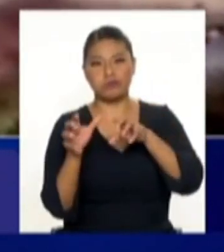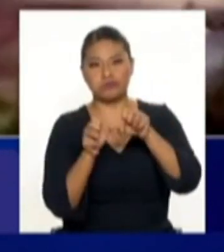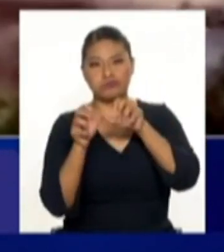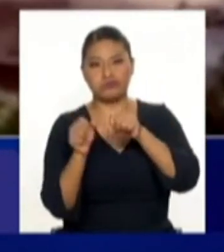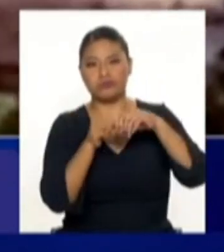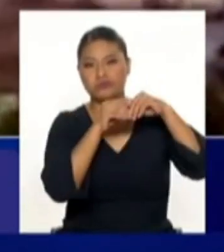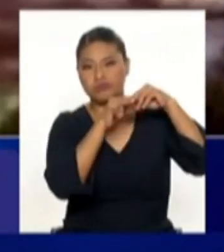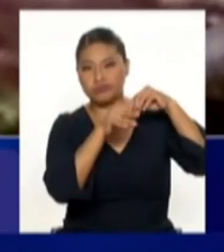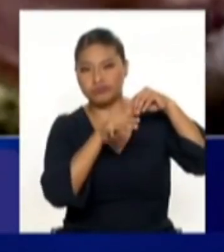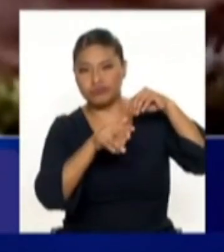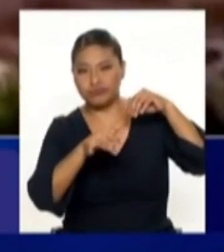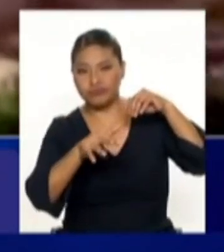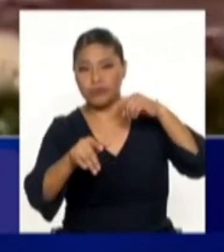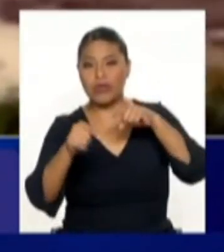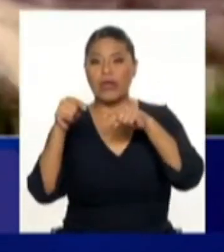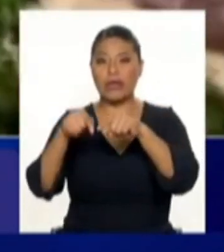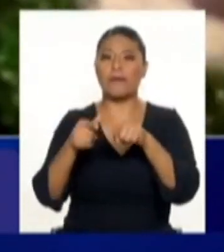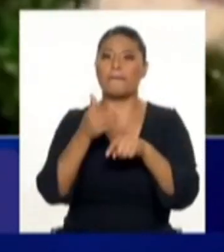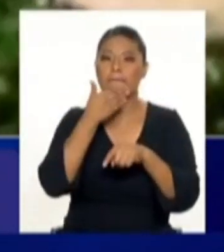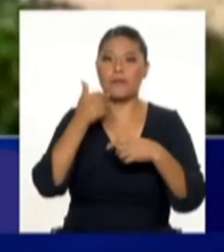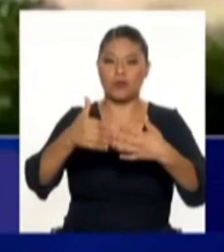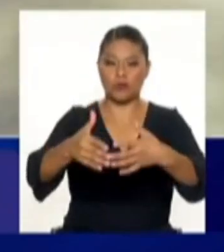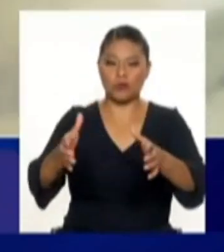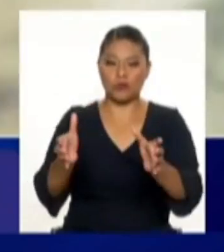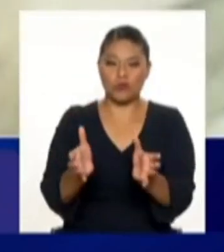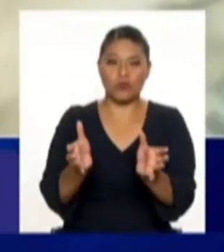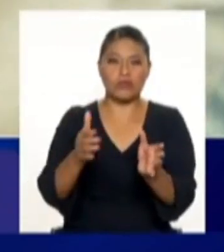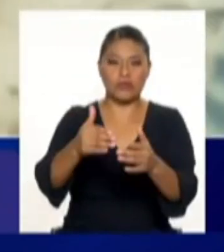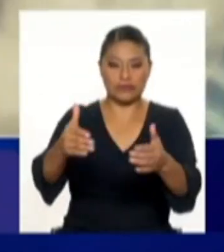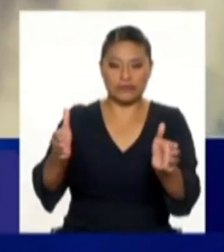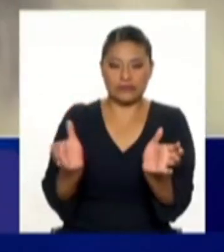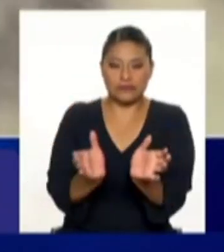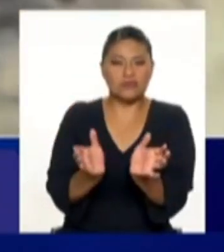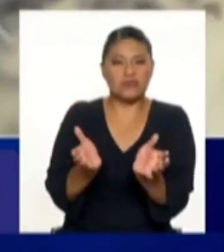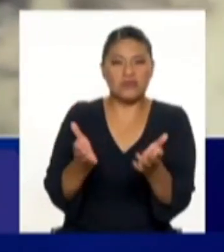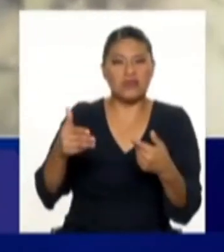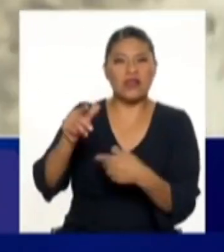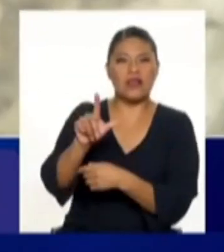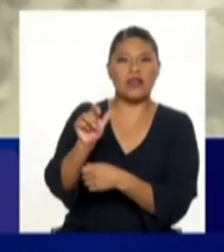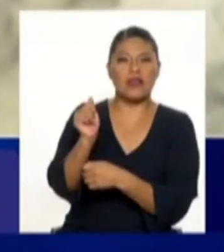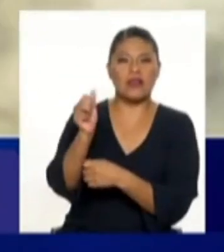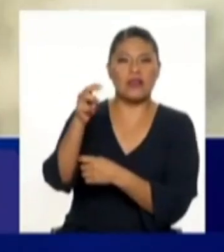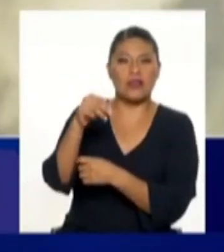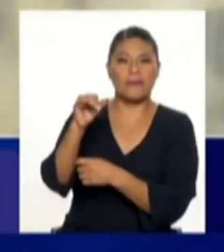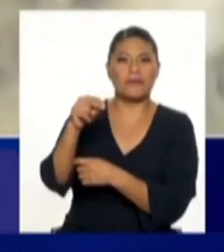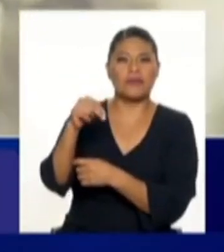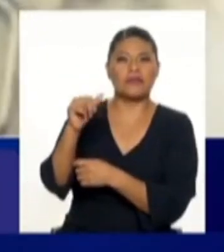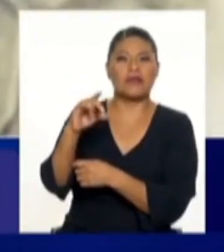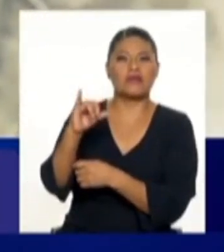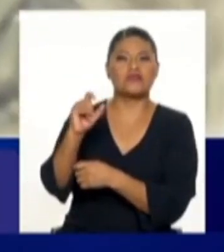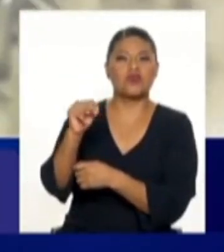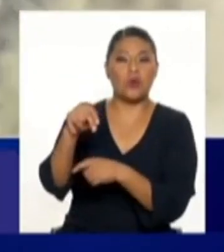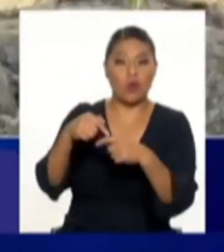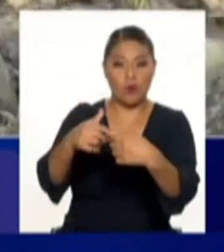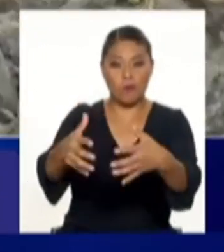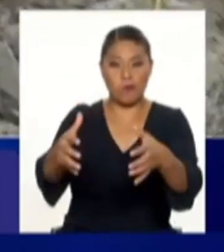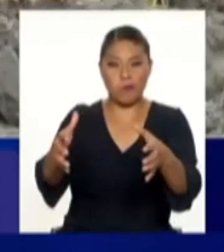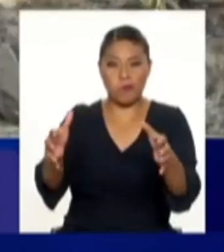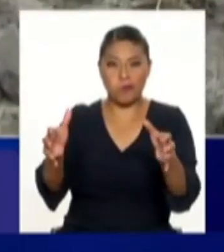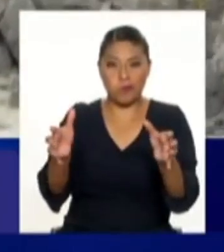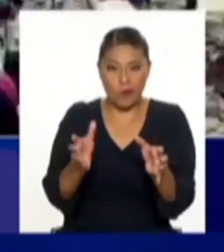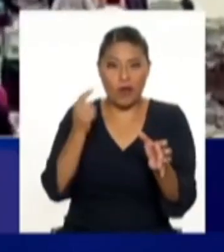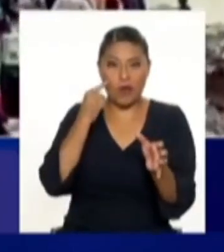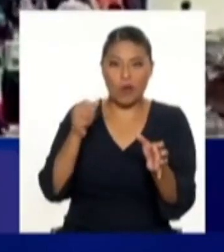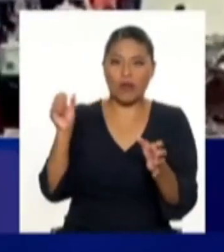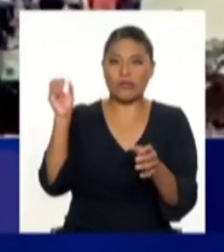tiempo y lo que se tiene que hacer son presas de laminación. Las presas de laminación sirven justamente para detener la agresividad de los empalizadas,